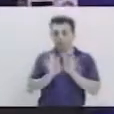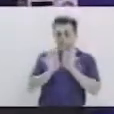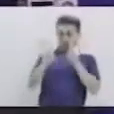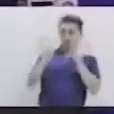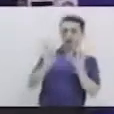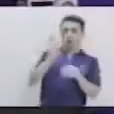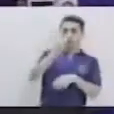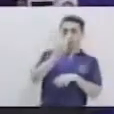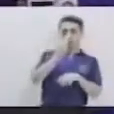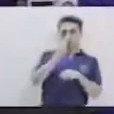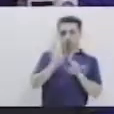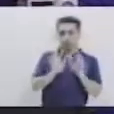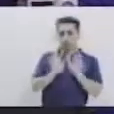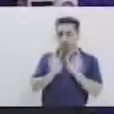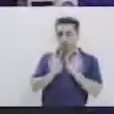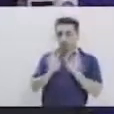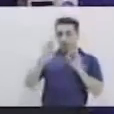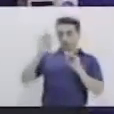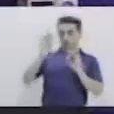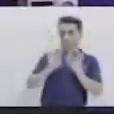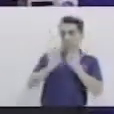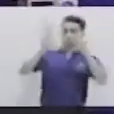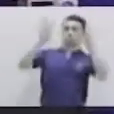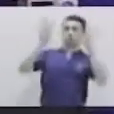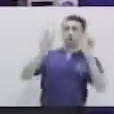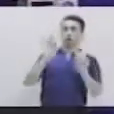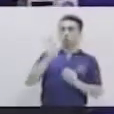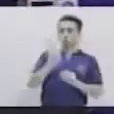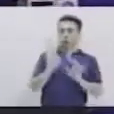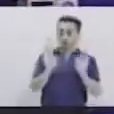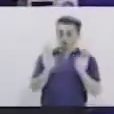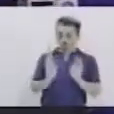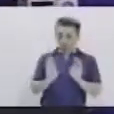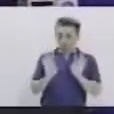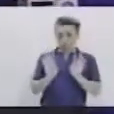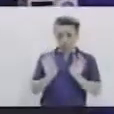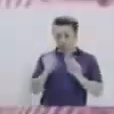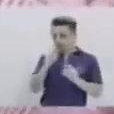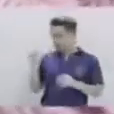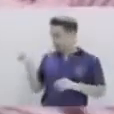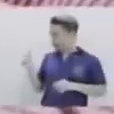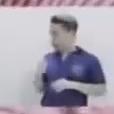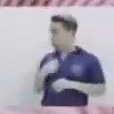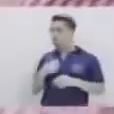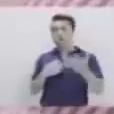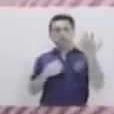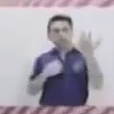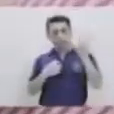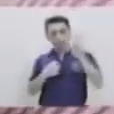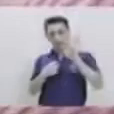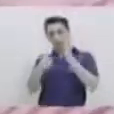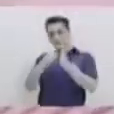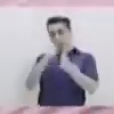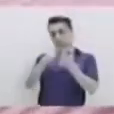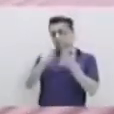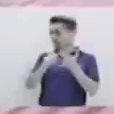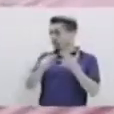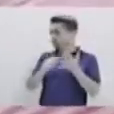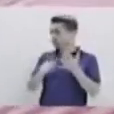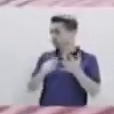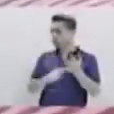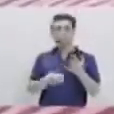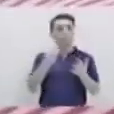chiquitas. Vamos a utilizar siempre nuestra mano izquierda para pegar nuestras huellas. Recuerden que no tienen que echarse